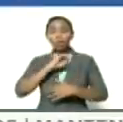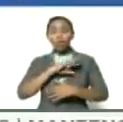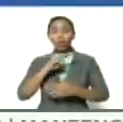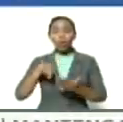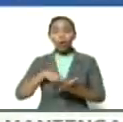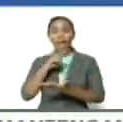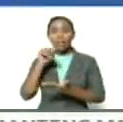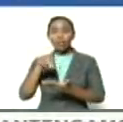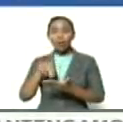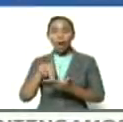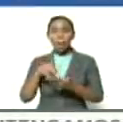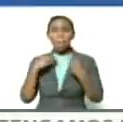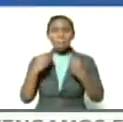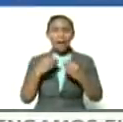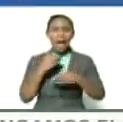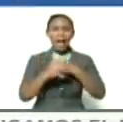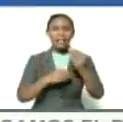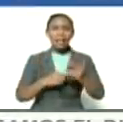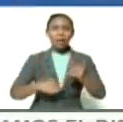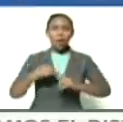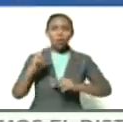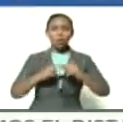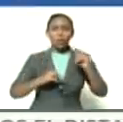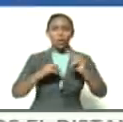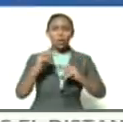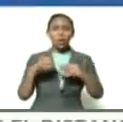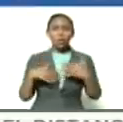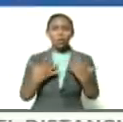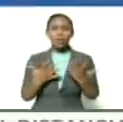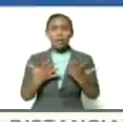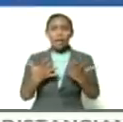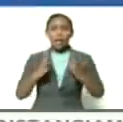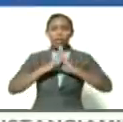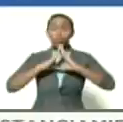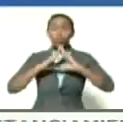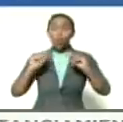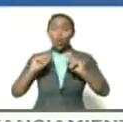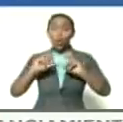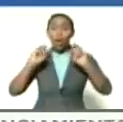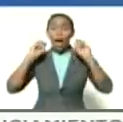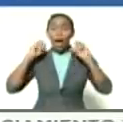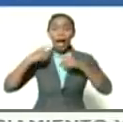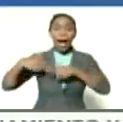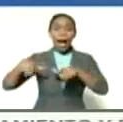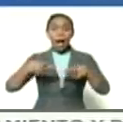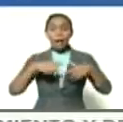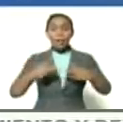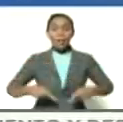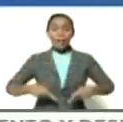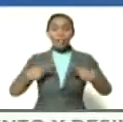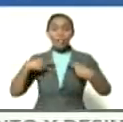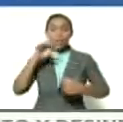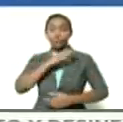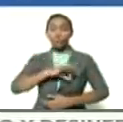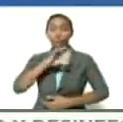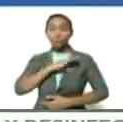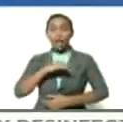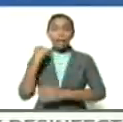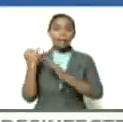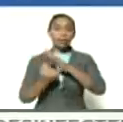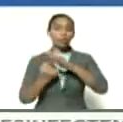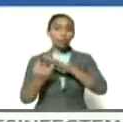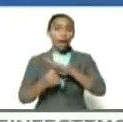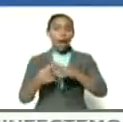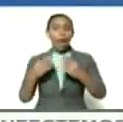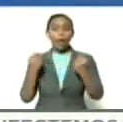para ser construido en todas las áreas de la vida social institucional